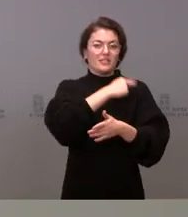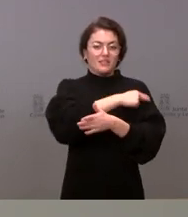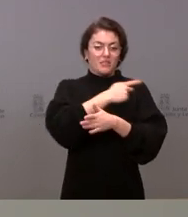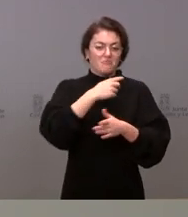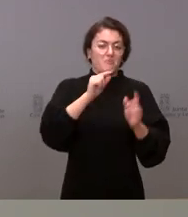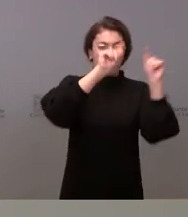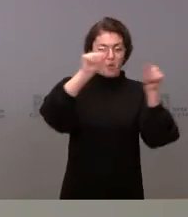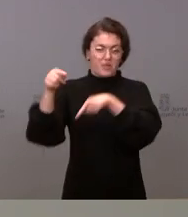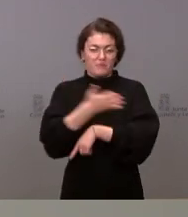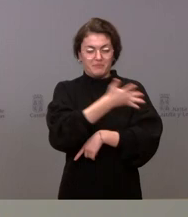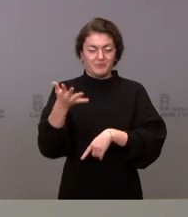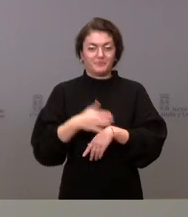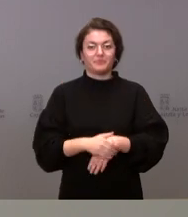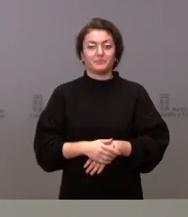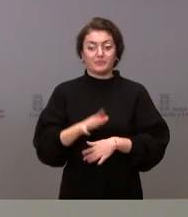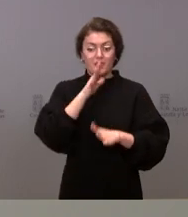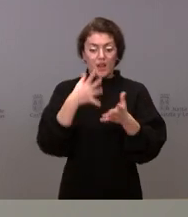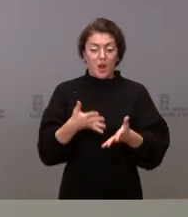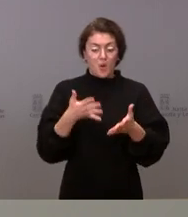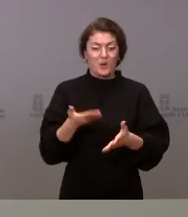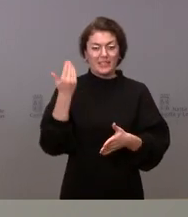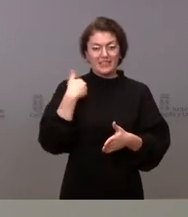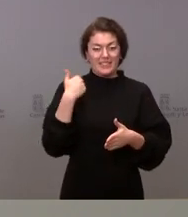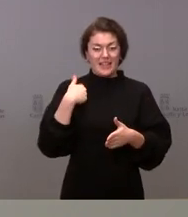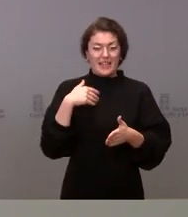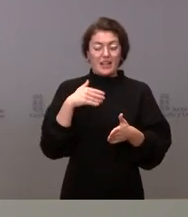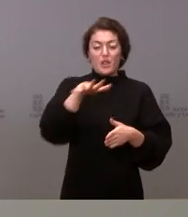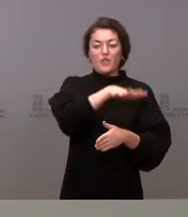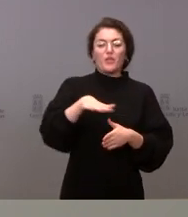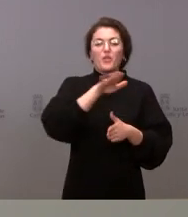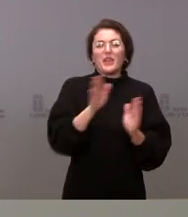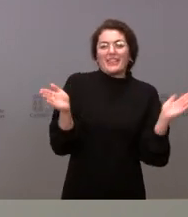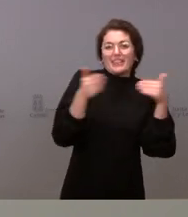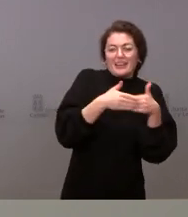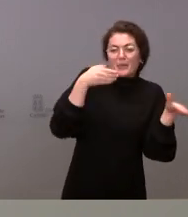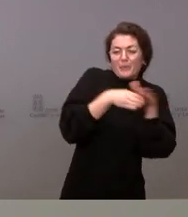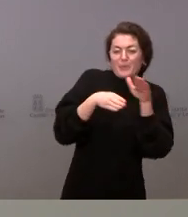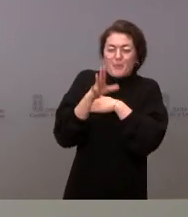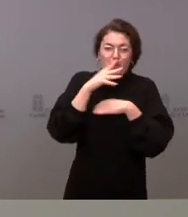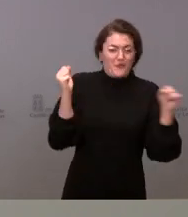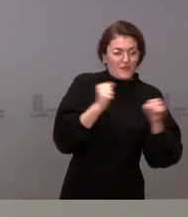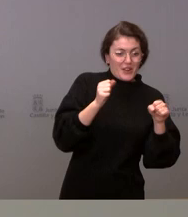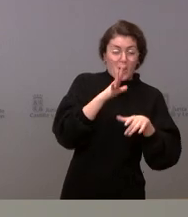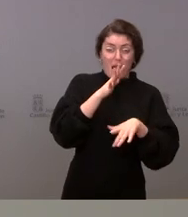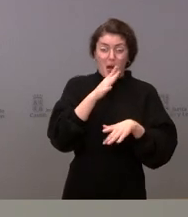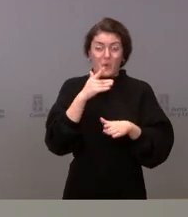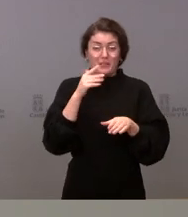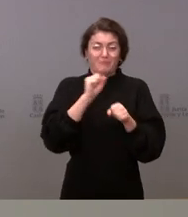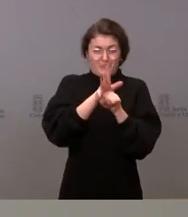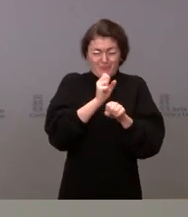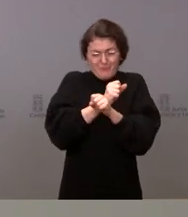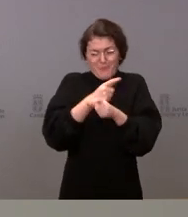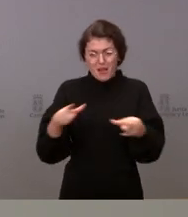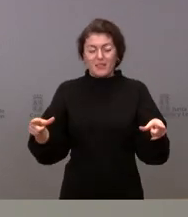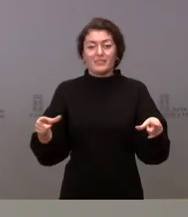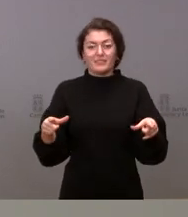estos momentos en los que nos juntamos más en espacios cerrados con la llegada del frío y se va a producir un aumento de casos, debemos mantener la